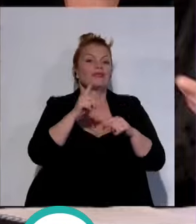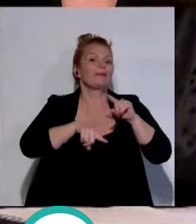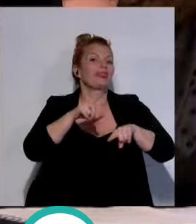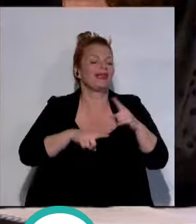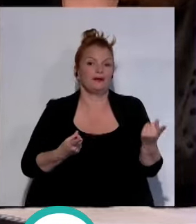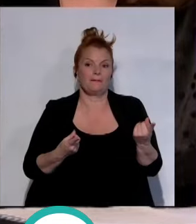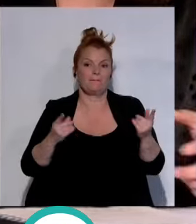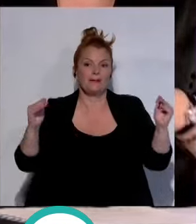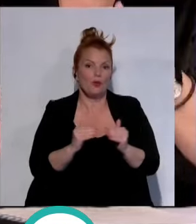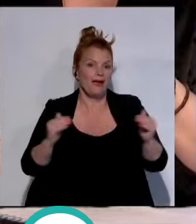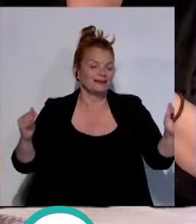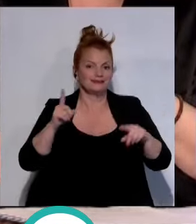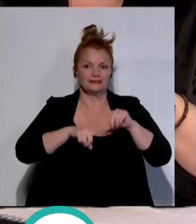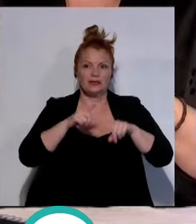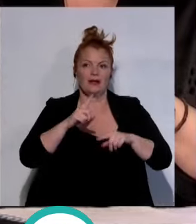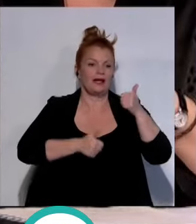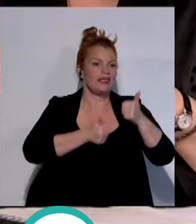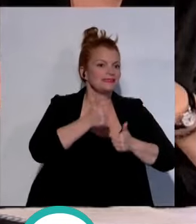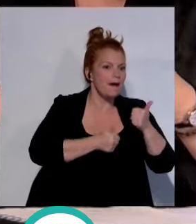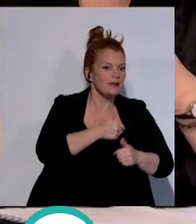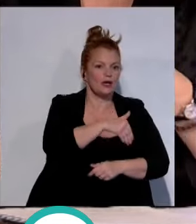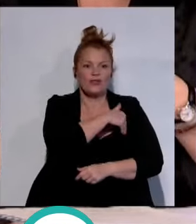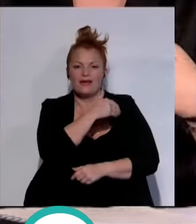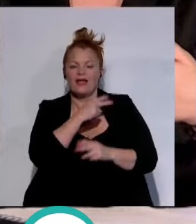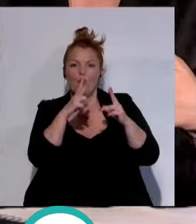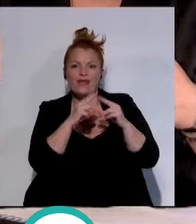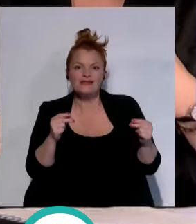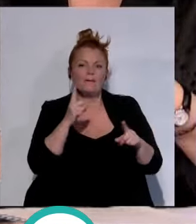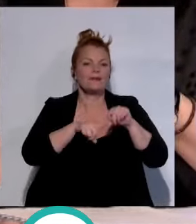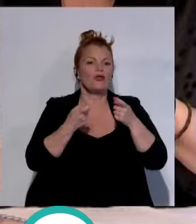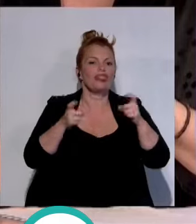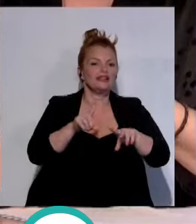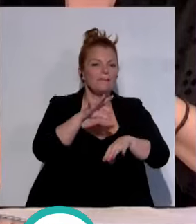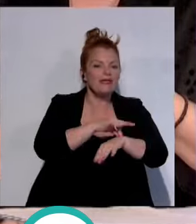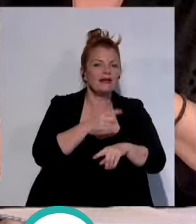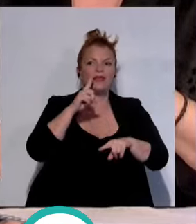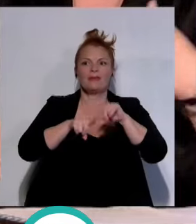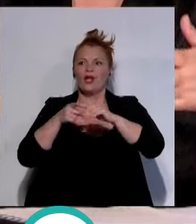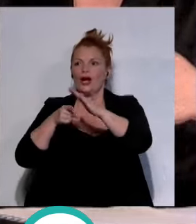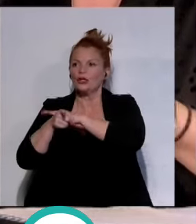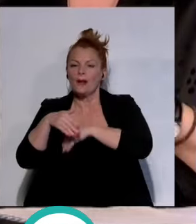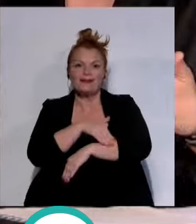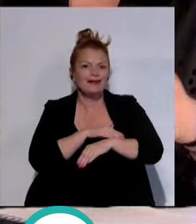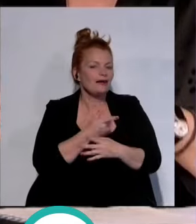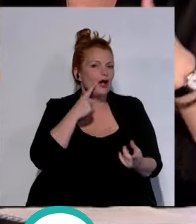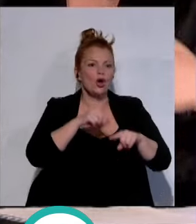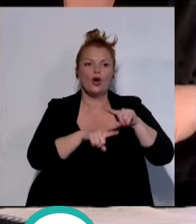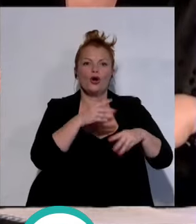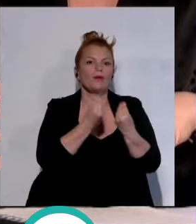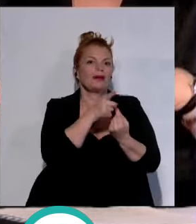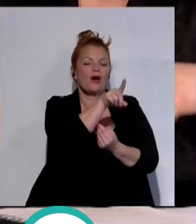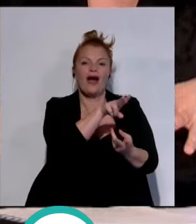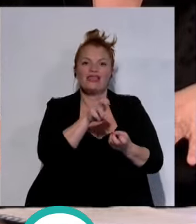dependiendo de muchísimas cosas dependiendo de los exámenes de la universidad dependiendo de las citas médicas dependiendo de las gestiones administrativas o con Hacienda